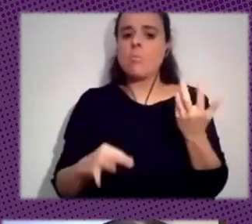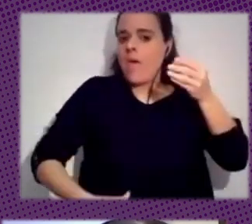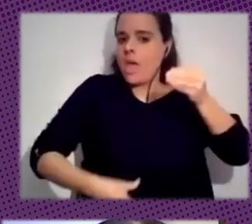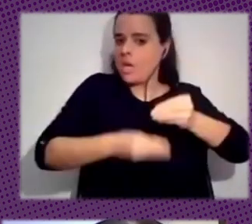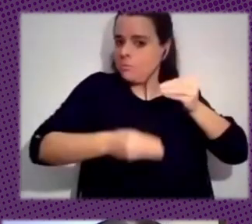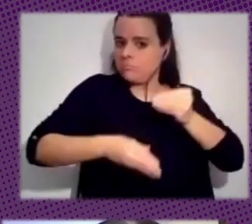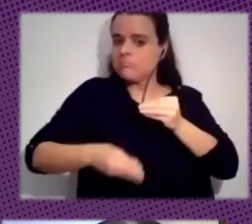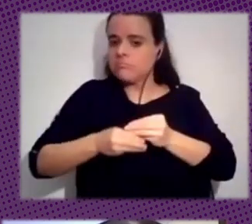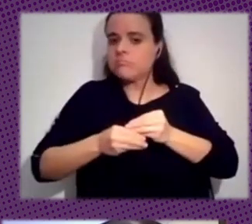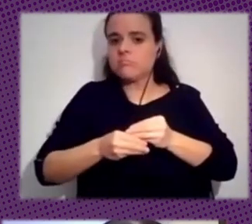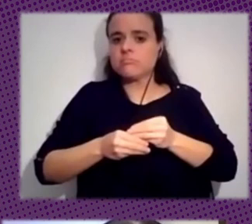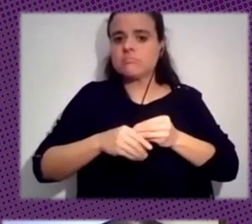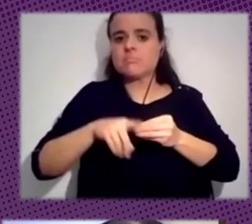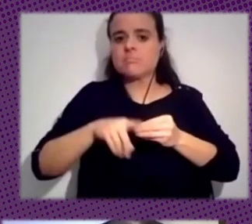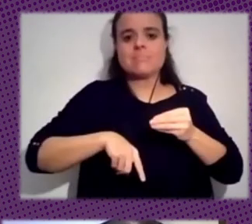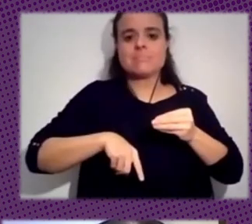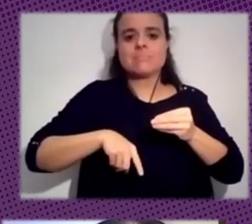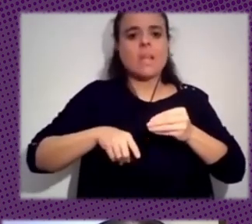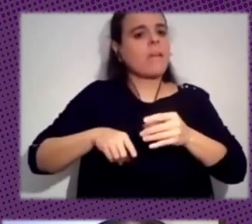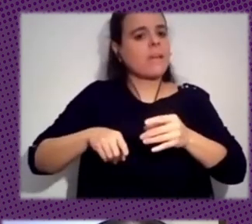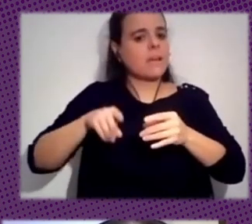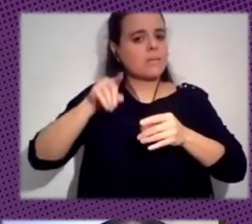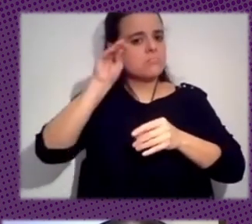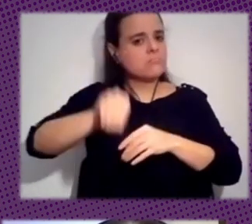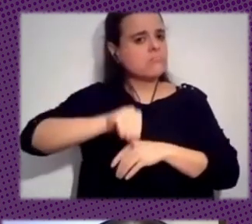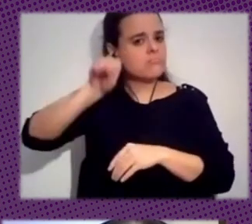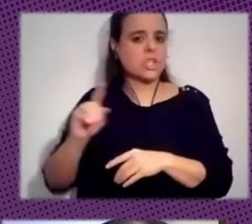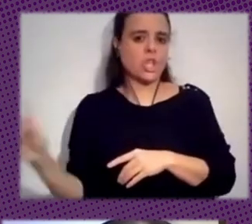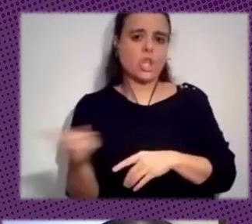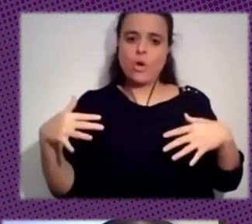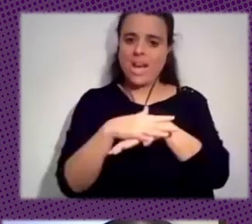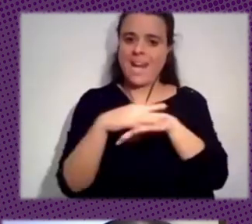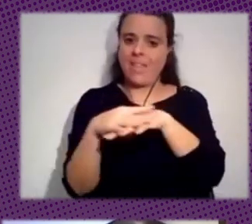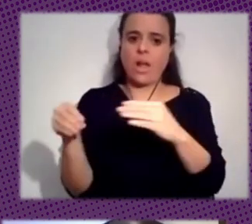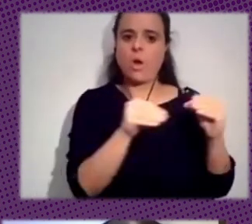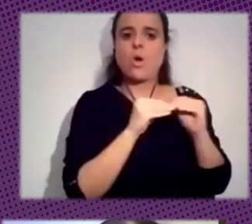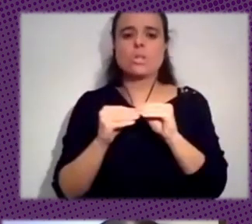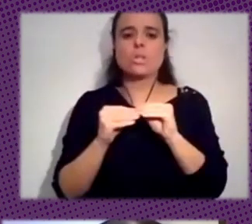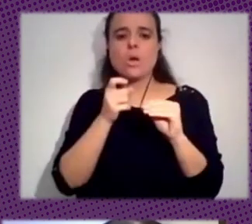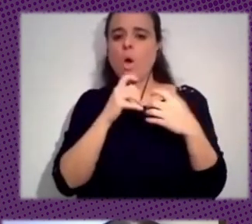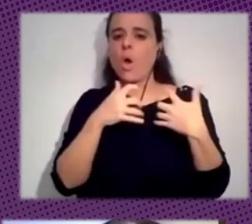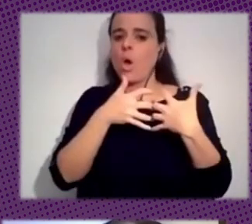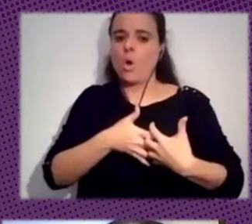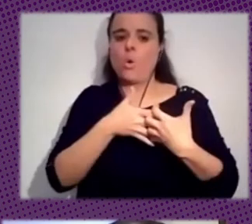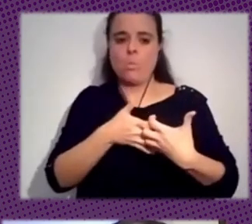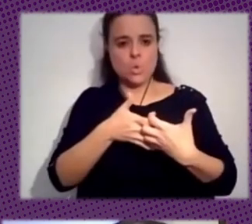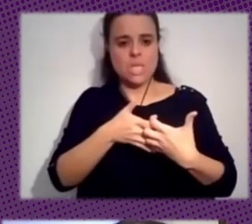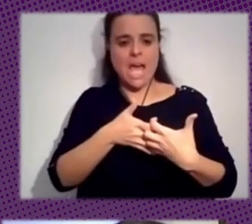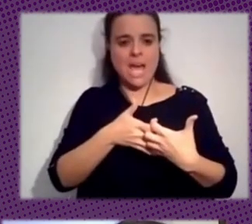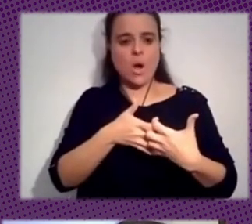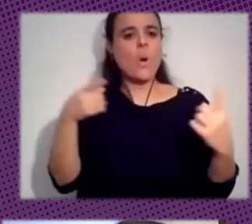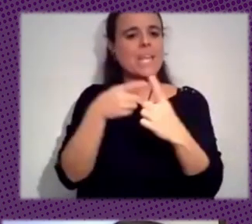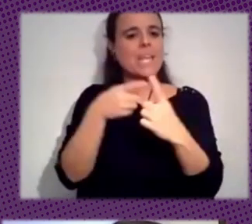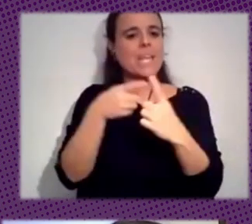reclamo a todas que vayamos haciendo redes de consenso de cómo luchar con esto siempre ganando más derechos no menos